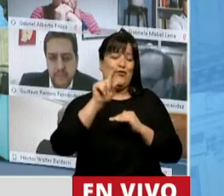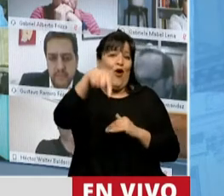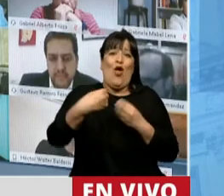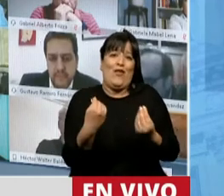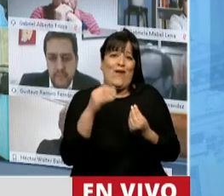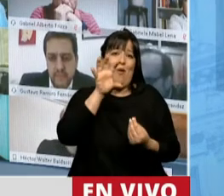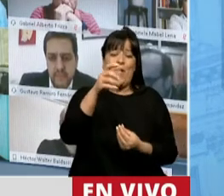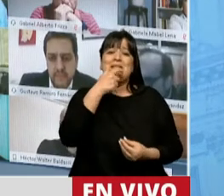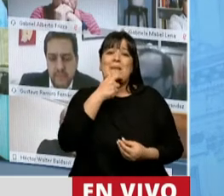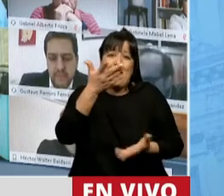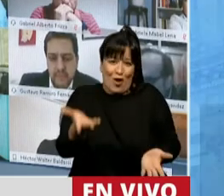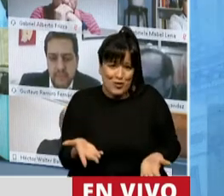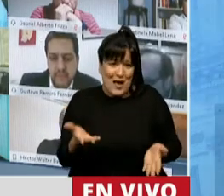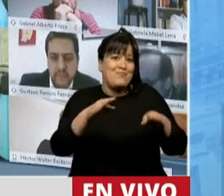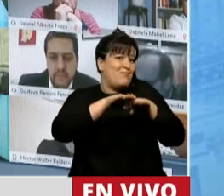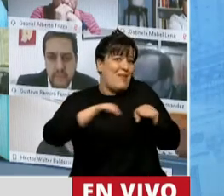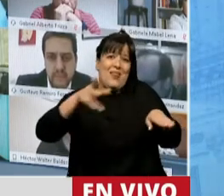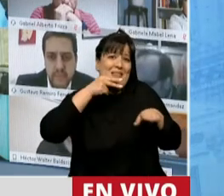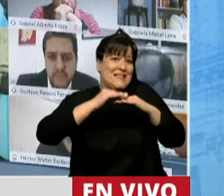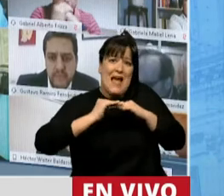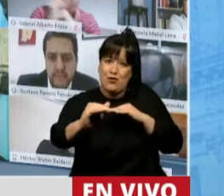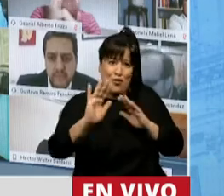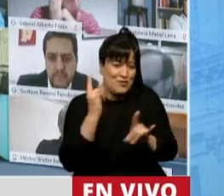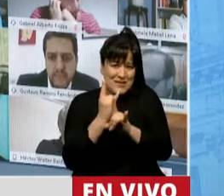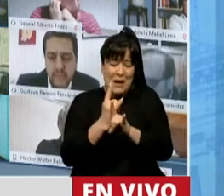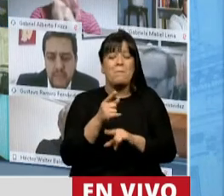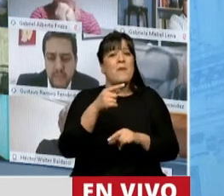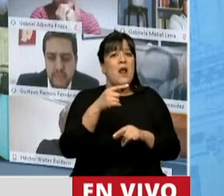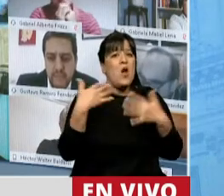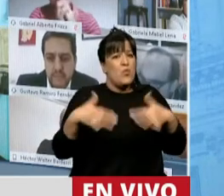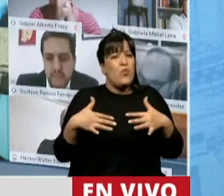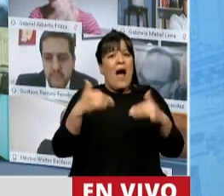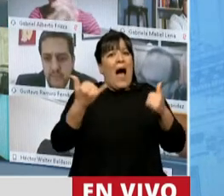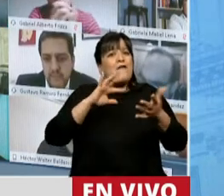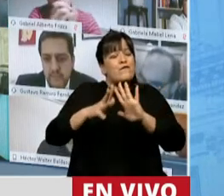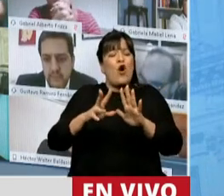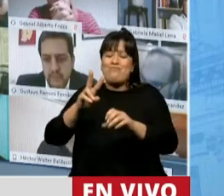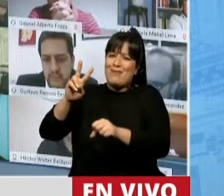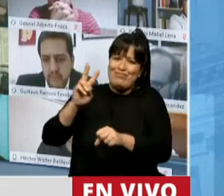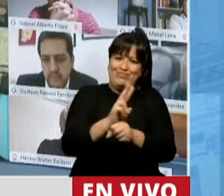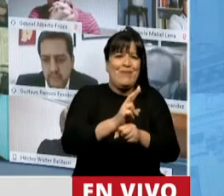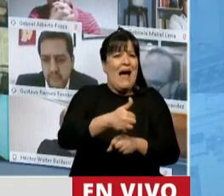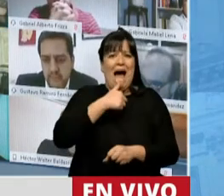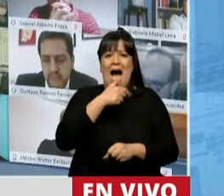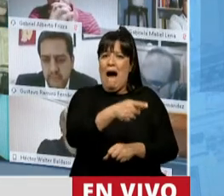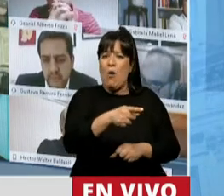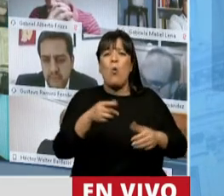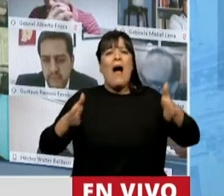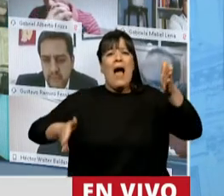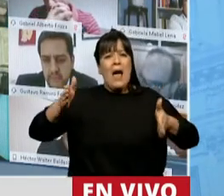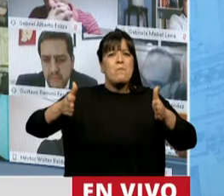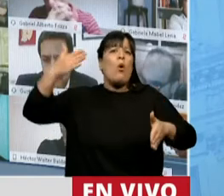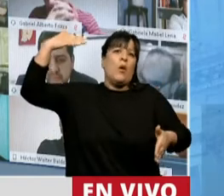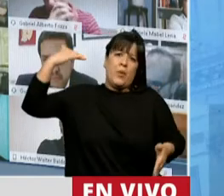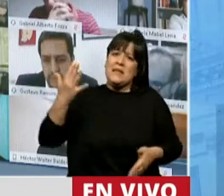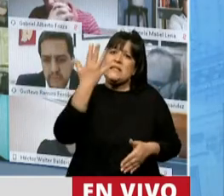Y Mendoza se ha desarrollado y hace, de hecho, por ser desértica, un culto de agua. Y ese culto del agua viene de las épocas del general San